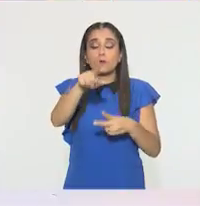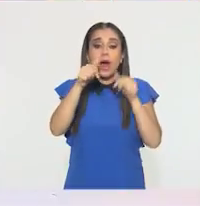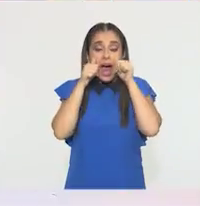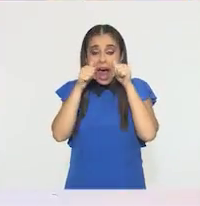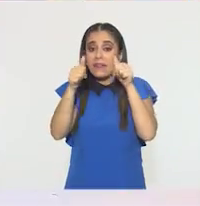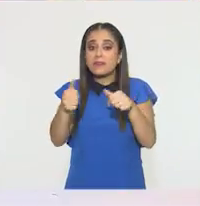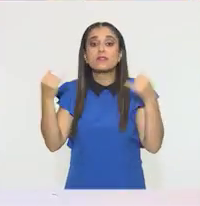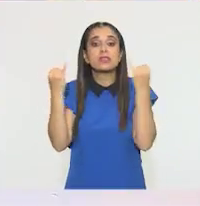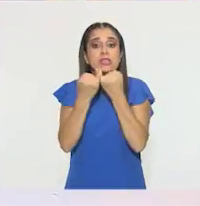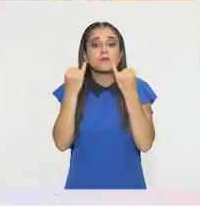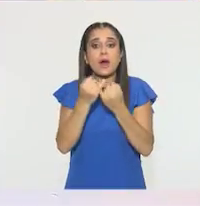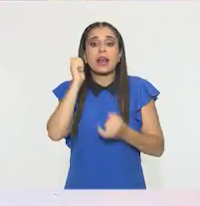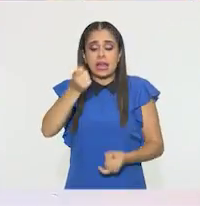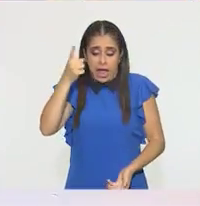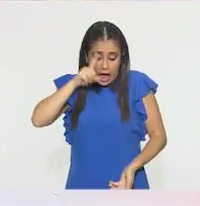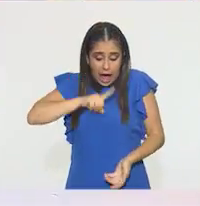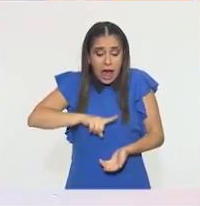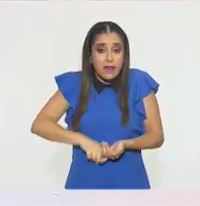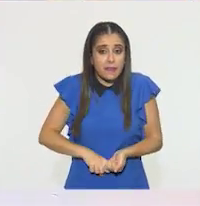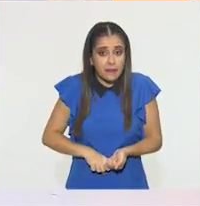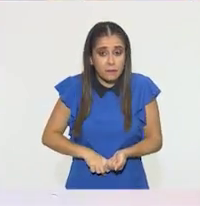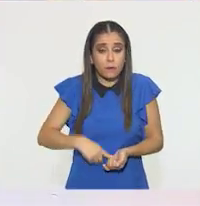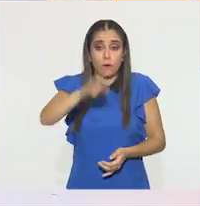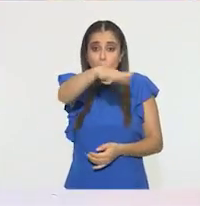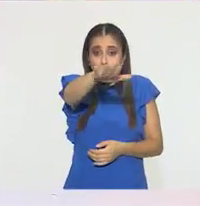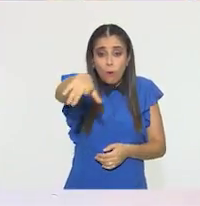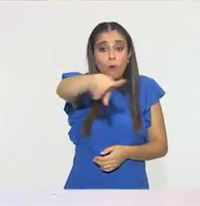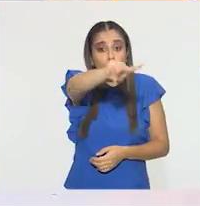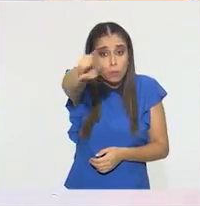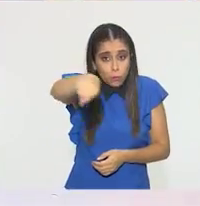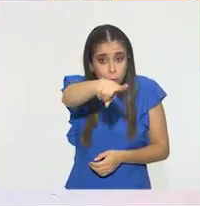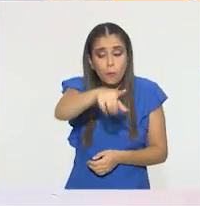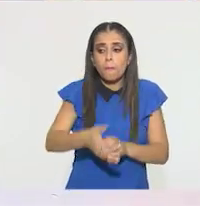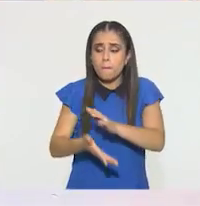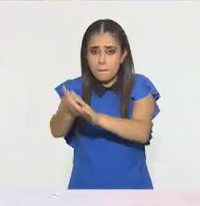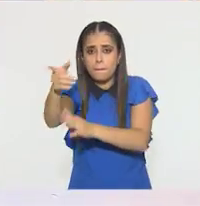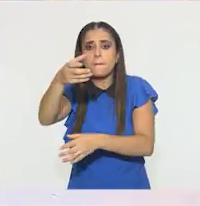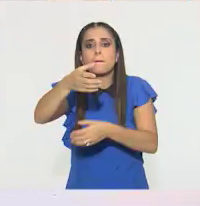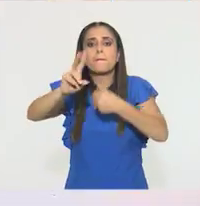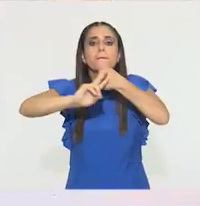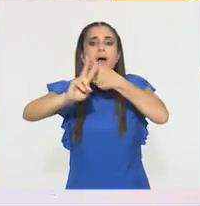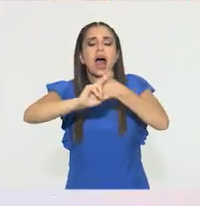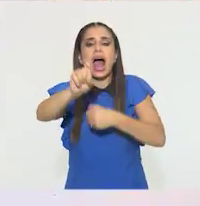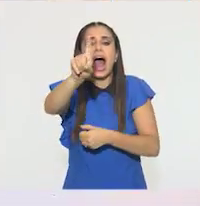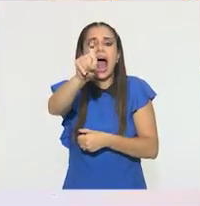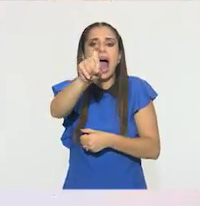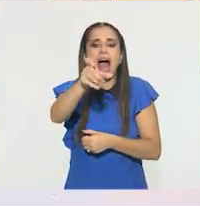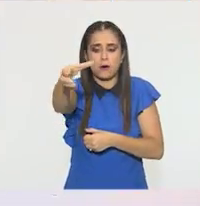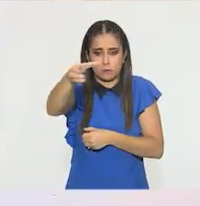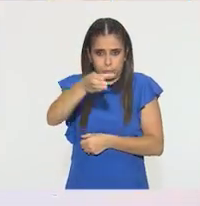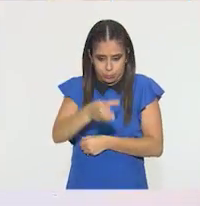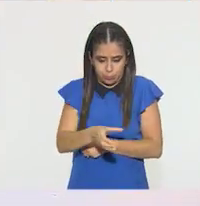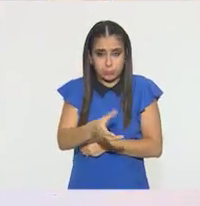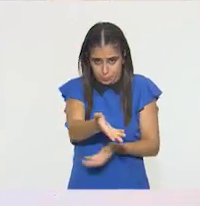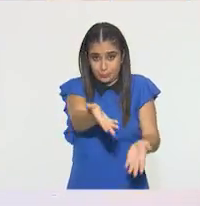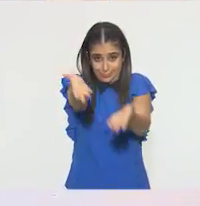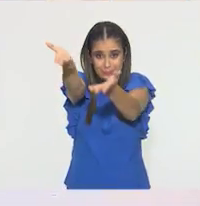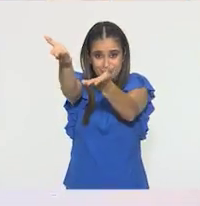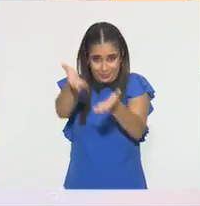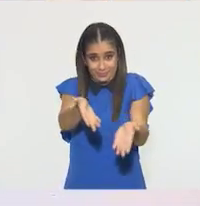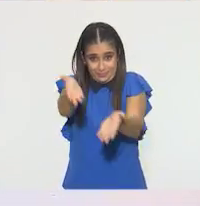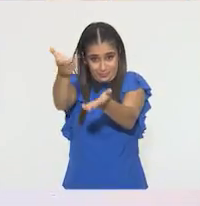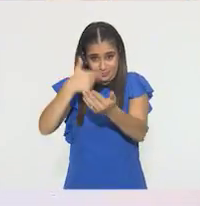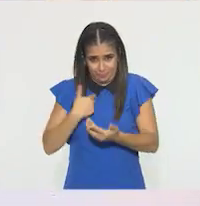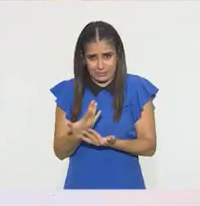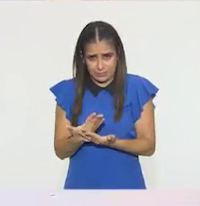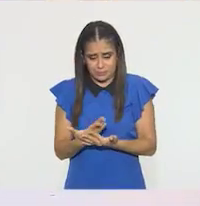importante, que es el interior. Chicos, los que están en casa, los invito a que vayan por un vasito de agua. Aquí los esperamos y empezamos con la actividad, ¿vale?